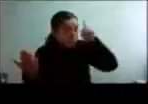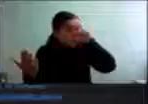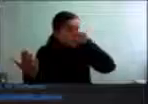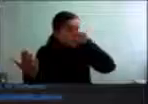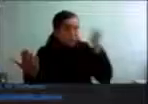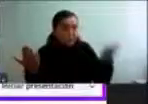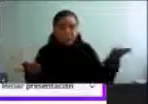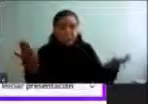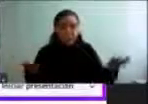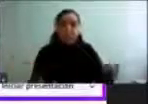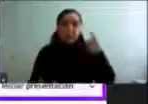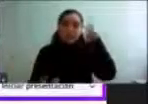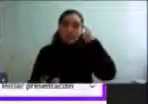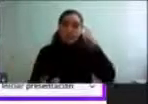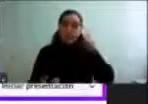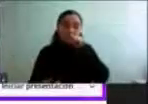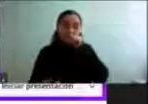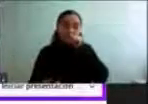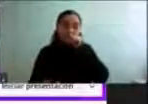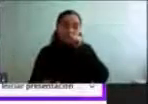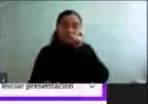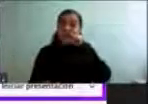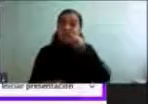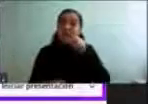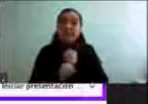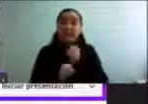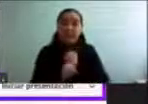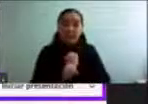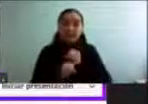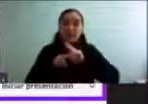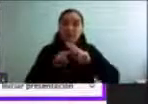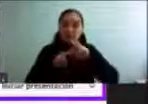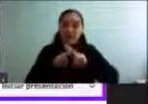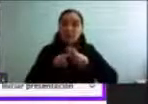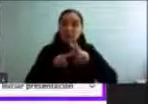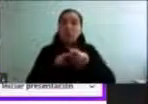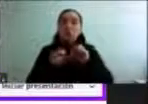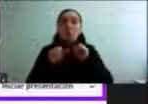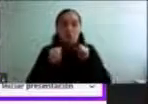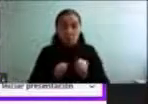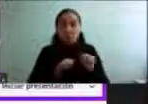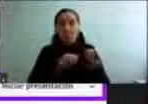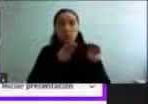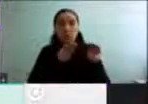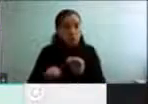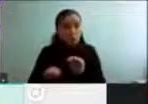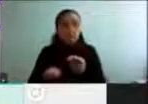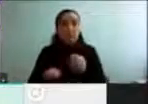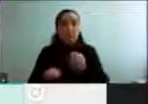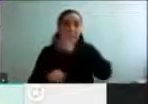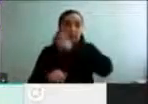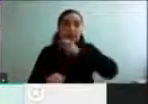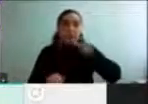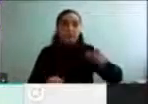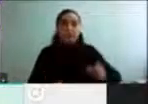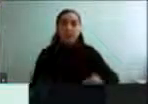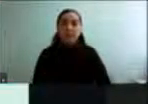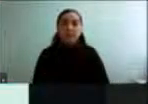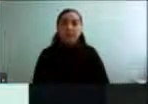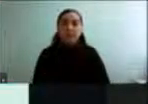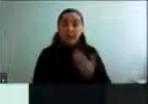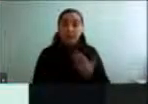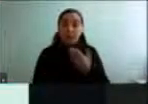Pero creo que es la tarea que estamos haciendo y puede ser un aporte a la gente que nos está viendo. Ahora sí estamos viendo la pantalla.